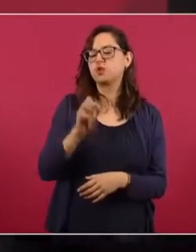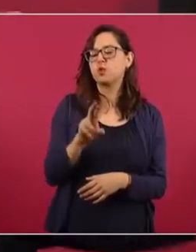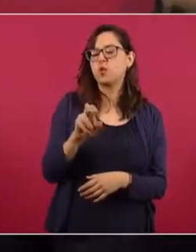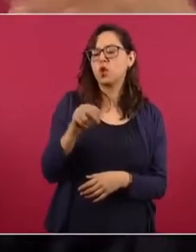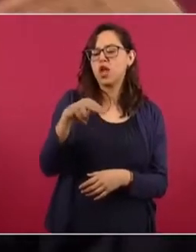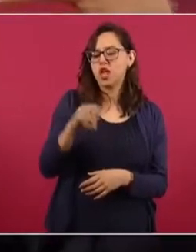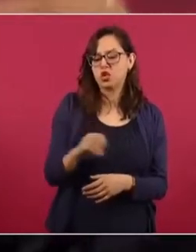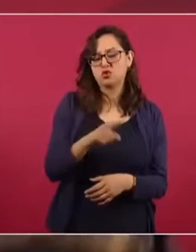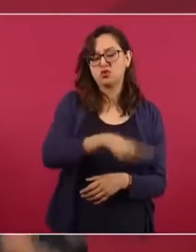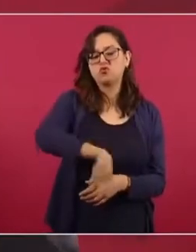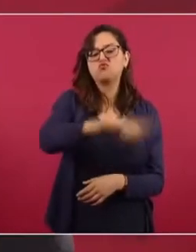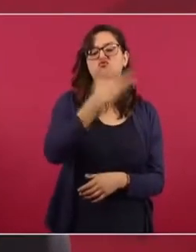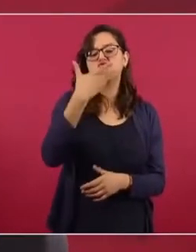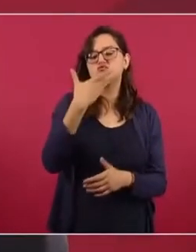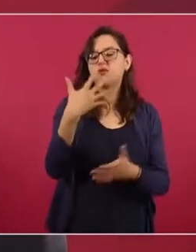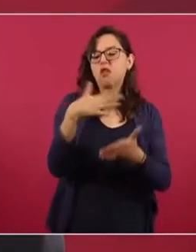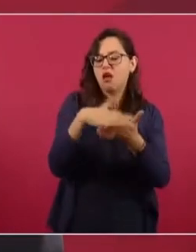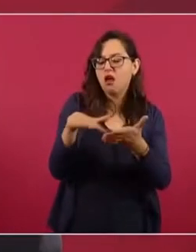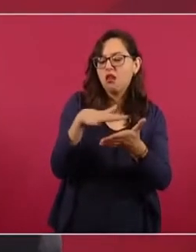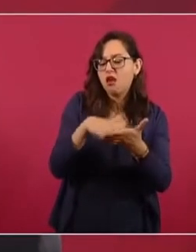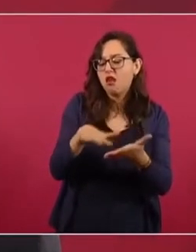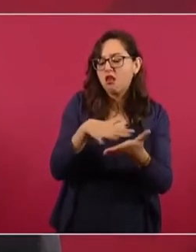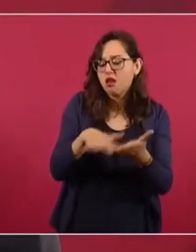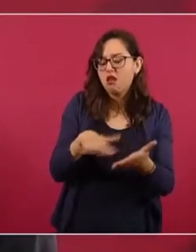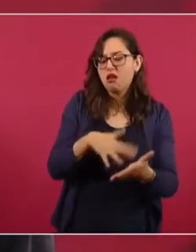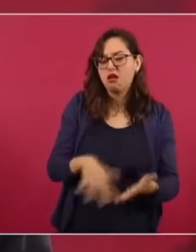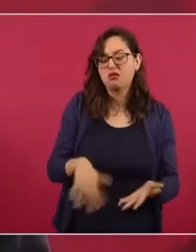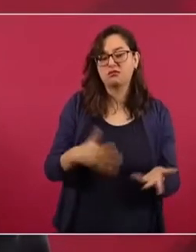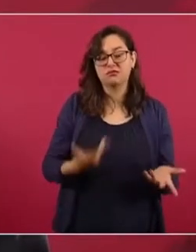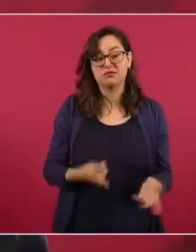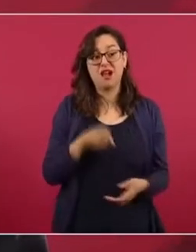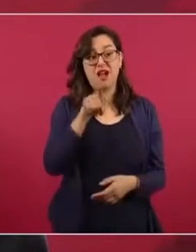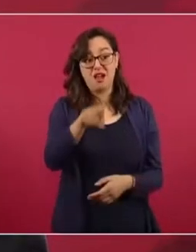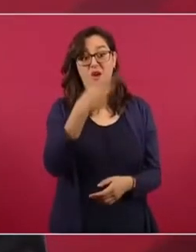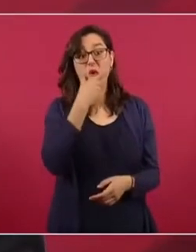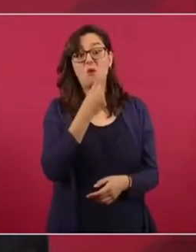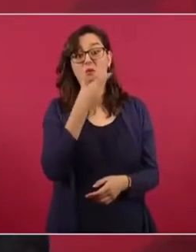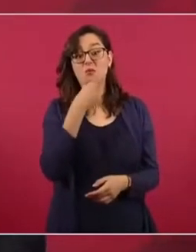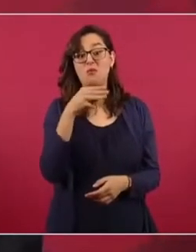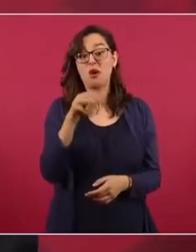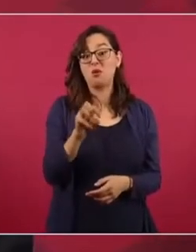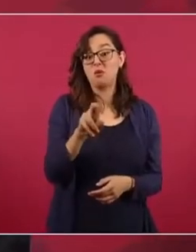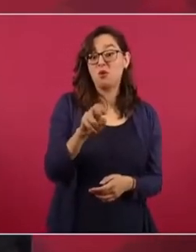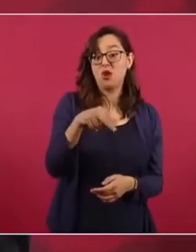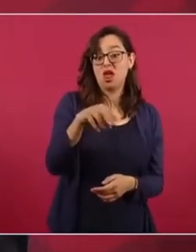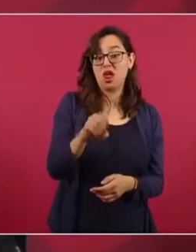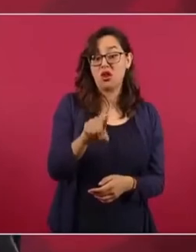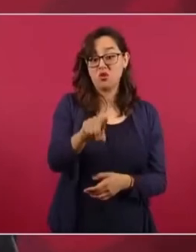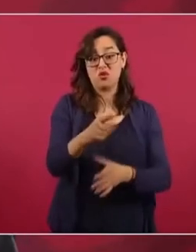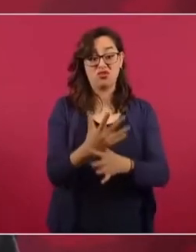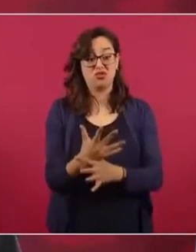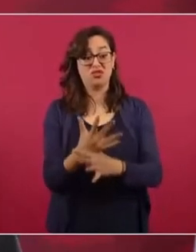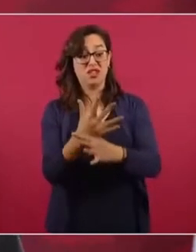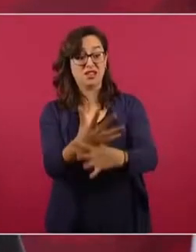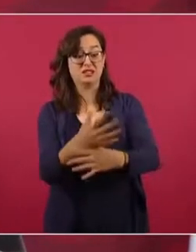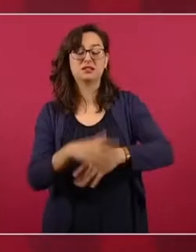que los que nos apoyan